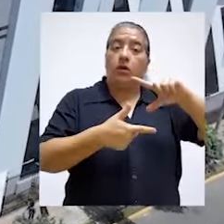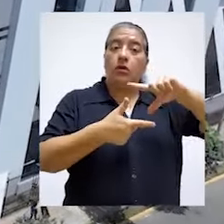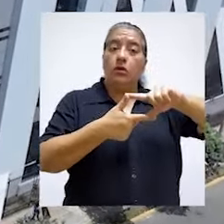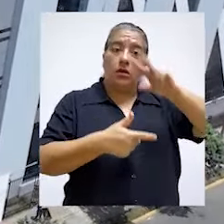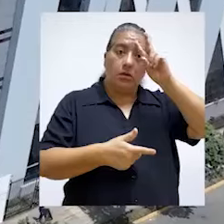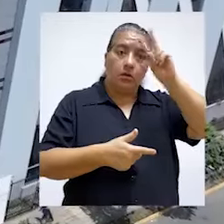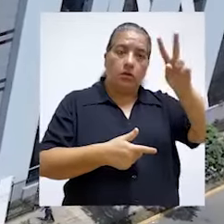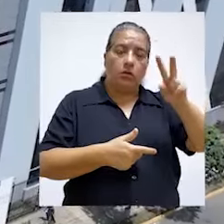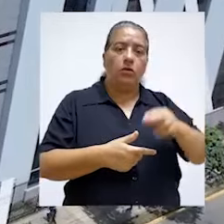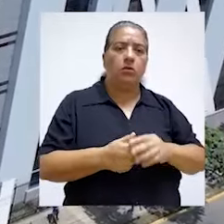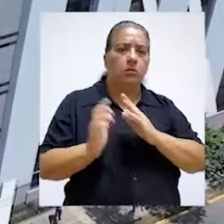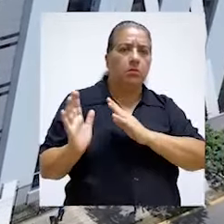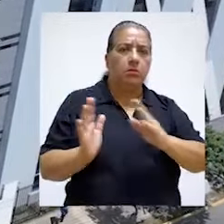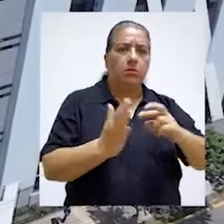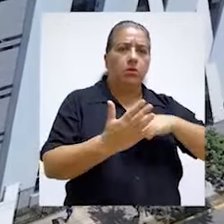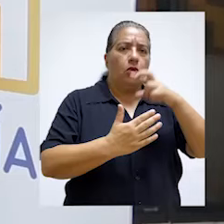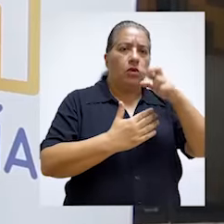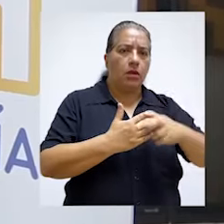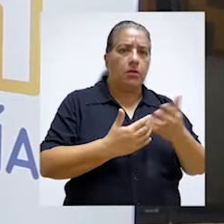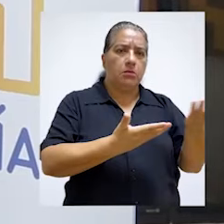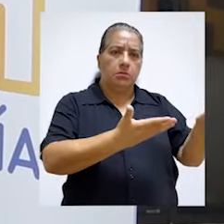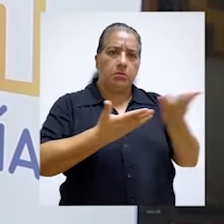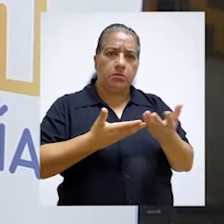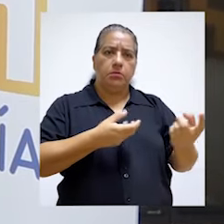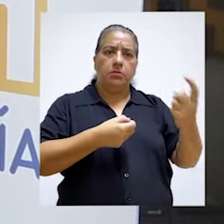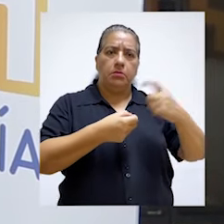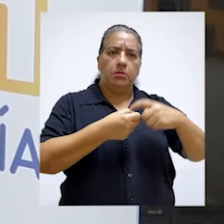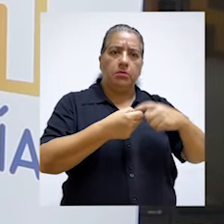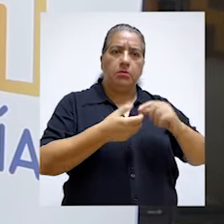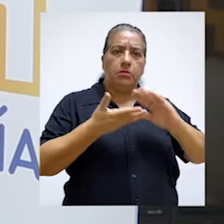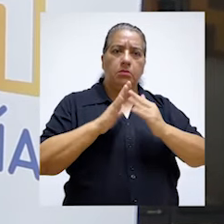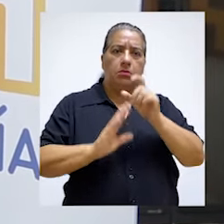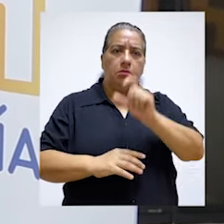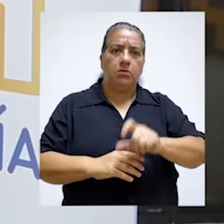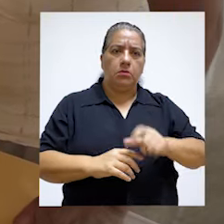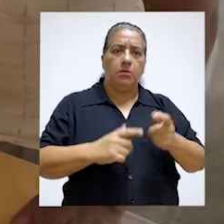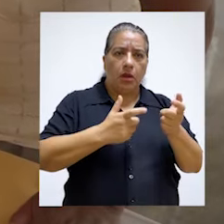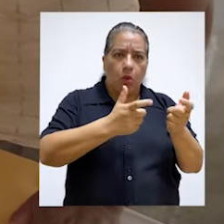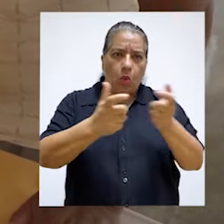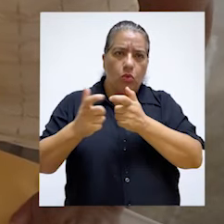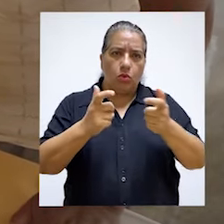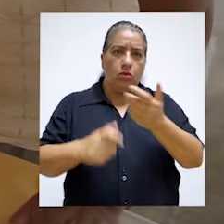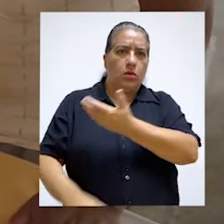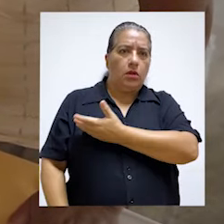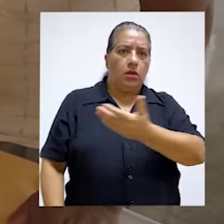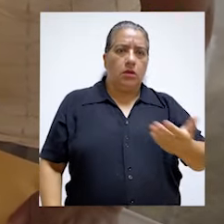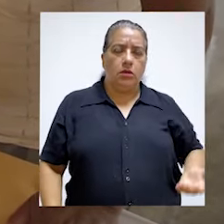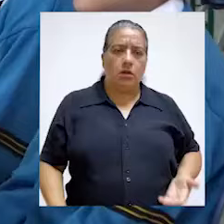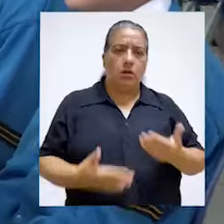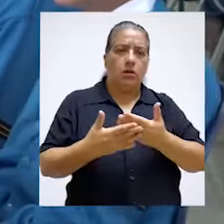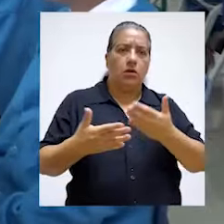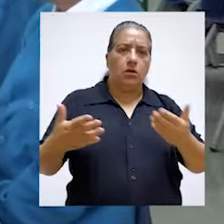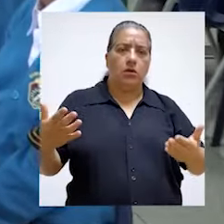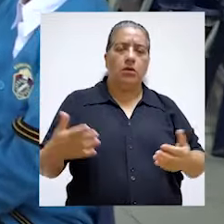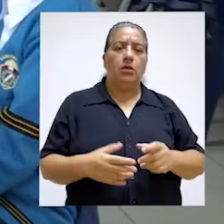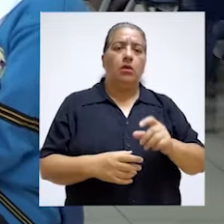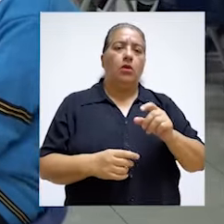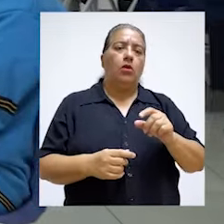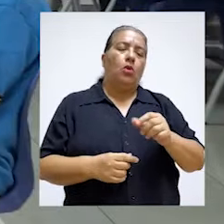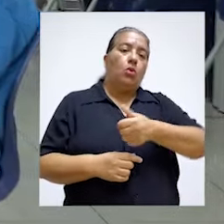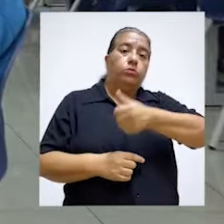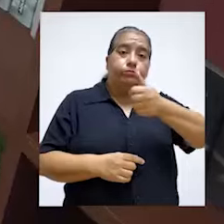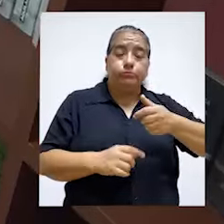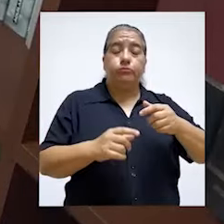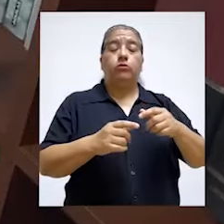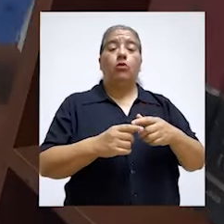Recordemos que la Contraloría peruana gestiona los programas de participación ciudadana para el control de los recursos estatales, como